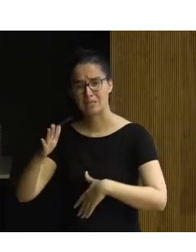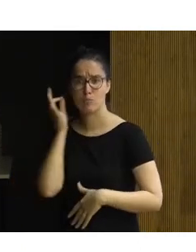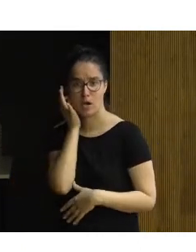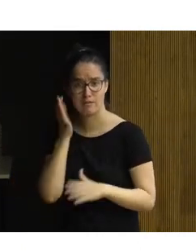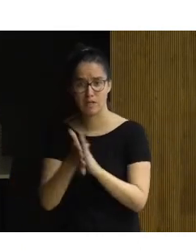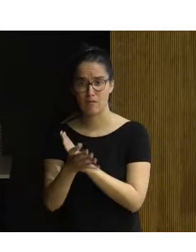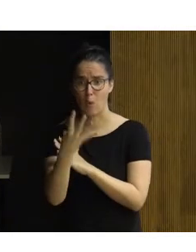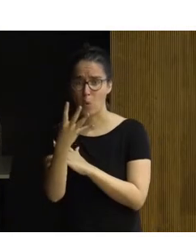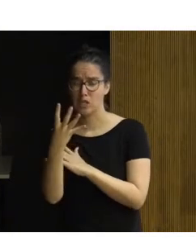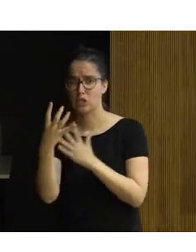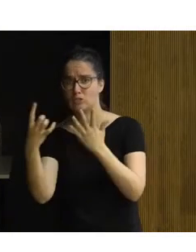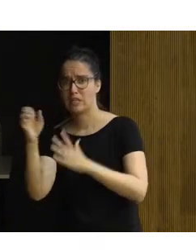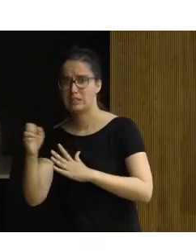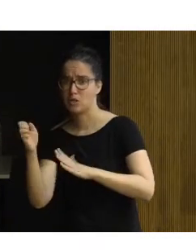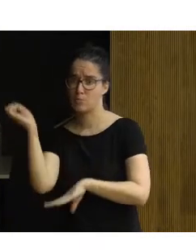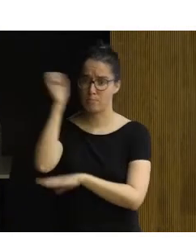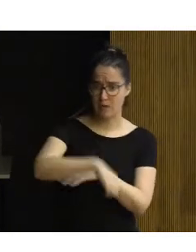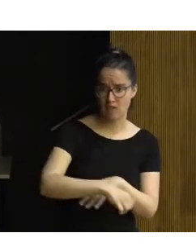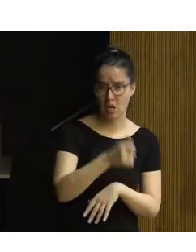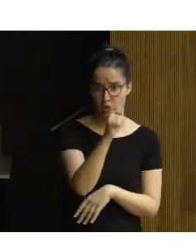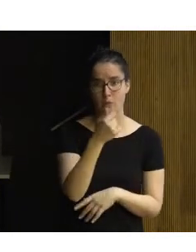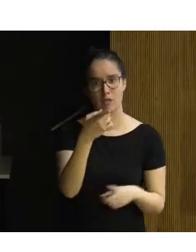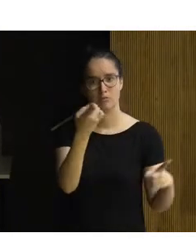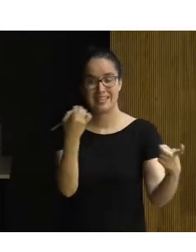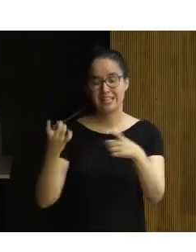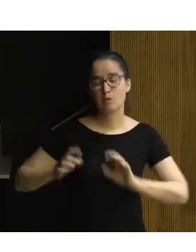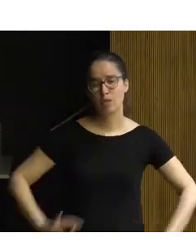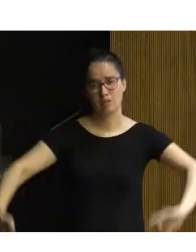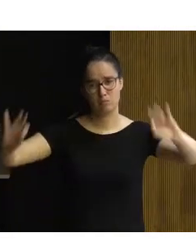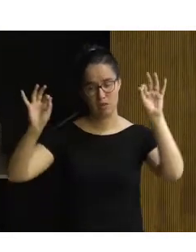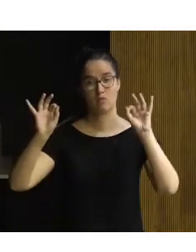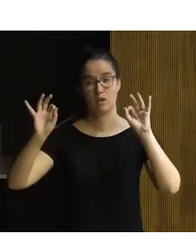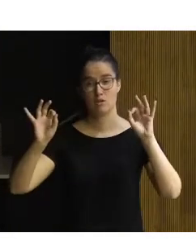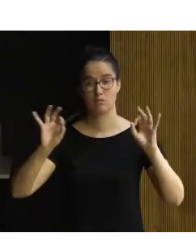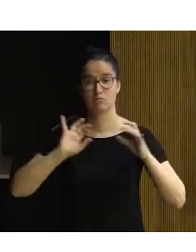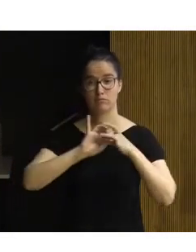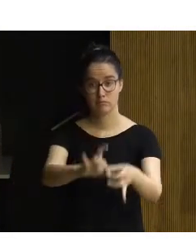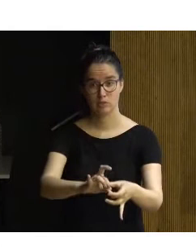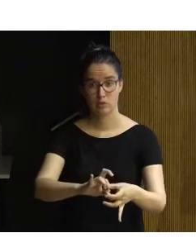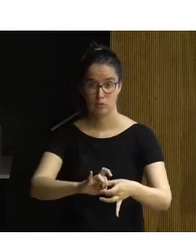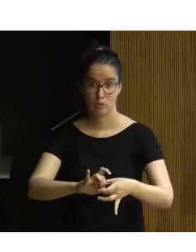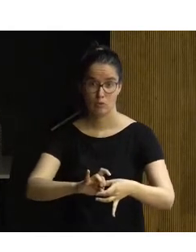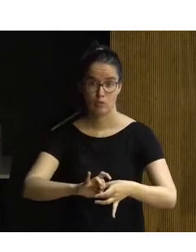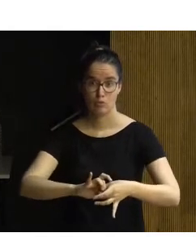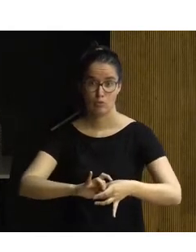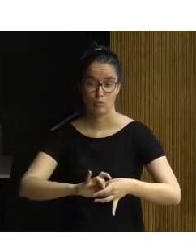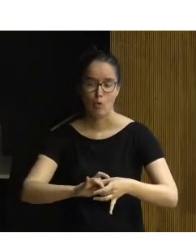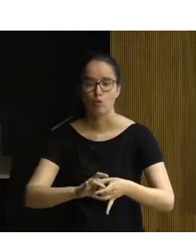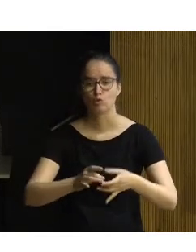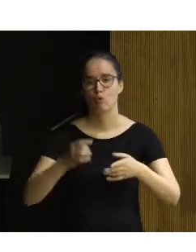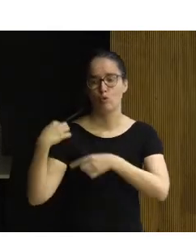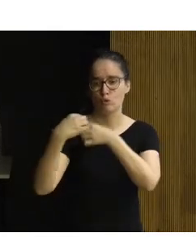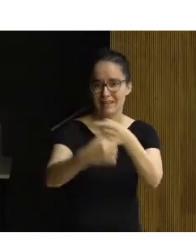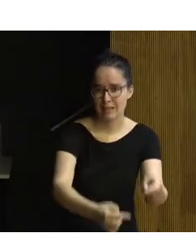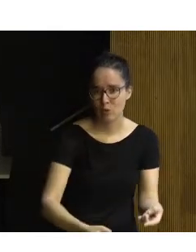años más a los hombres y que van a tener también unas necesidades muy específicas relacionadas con su background, con su